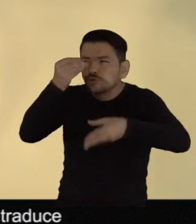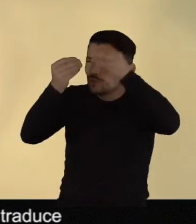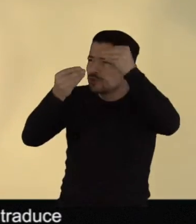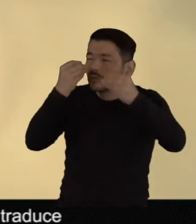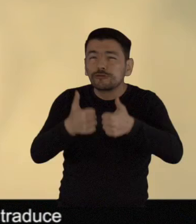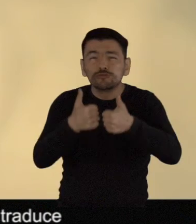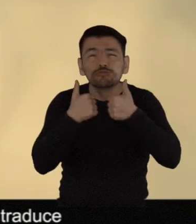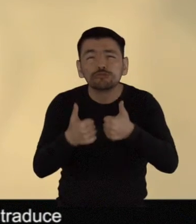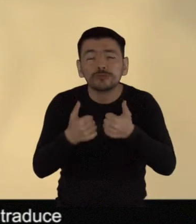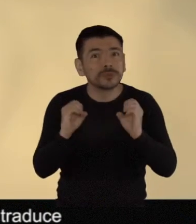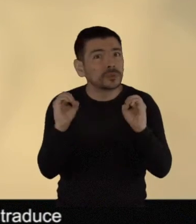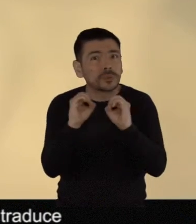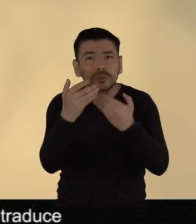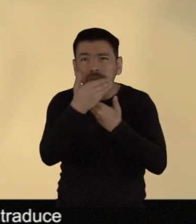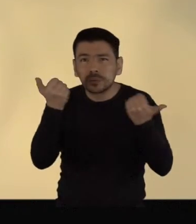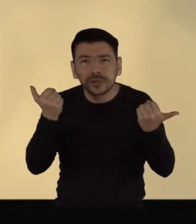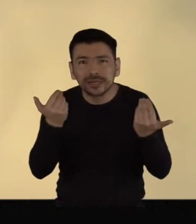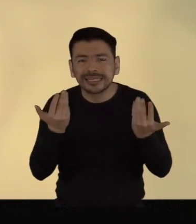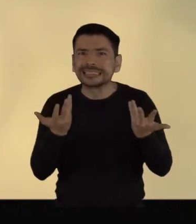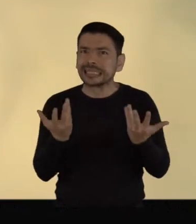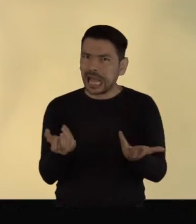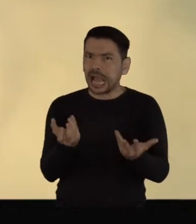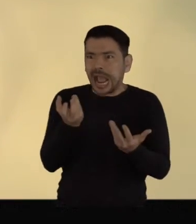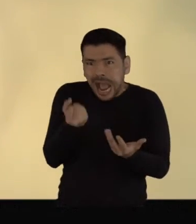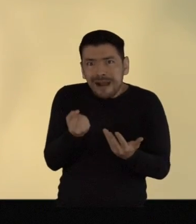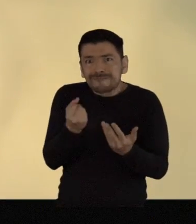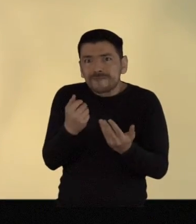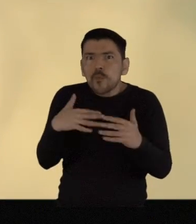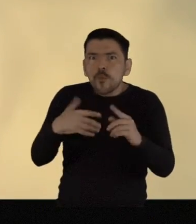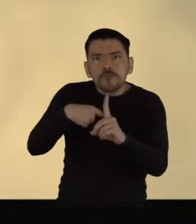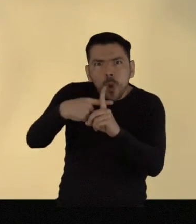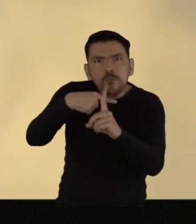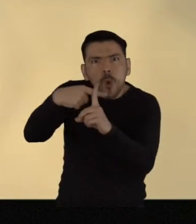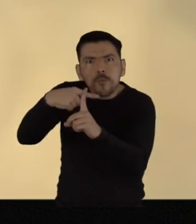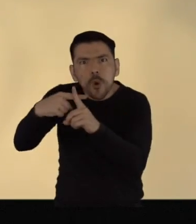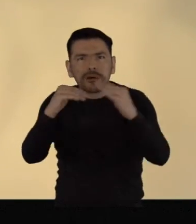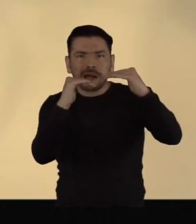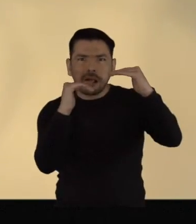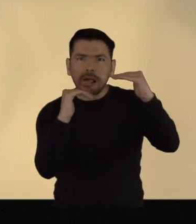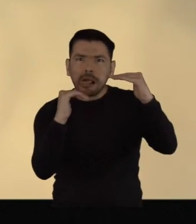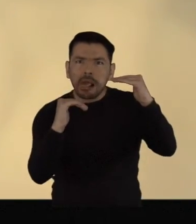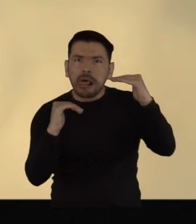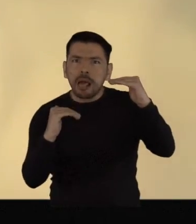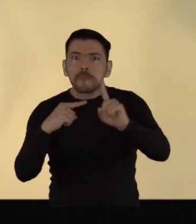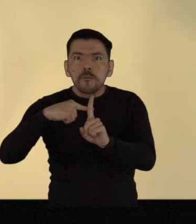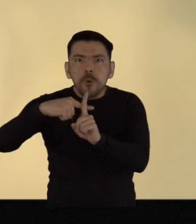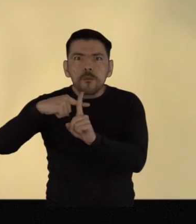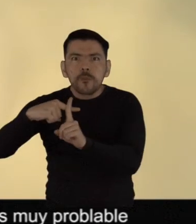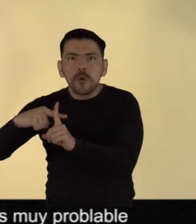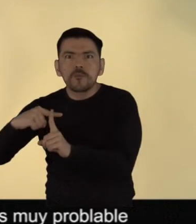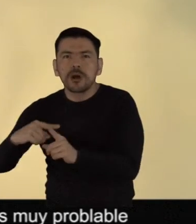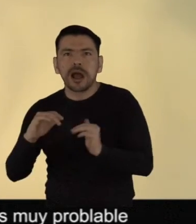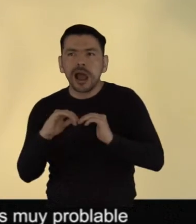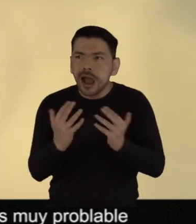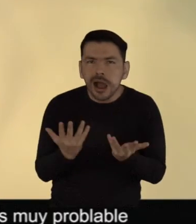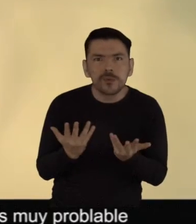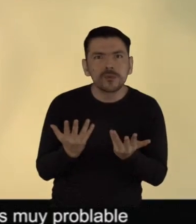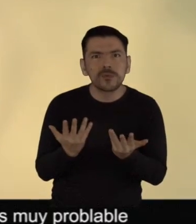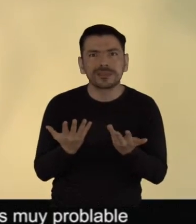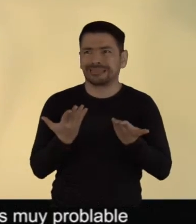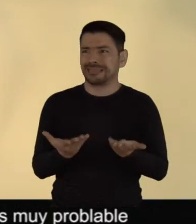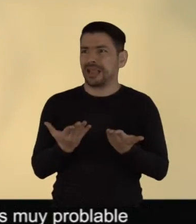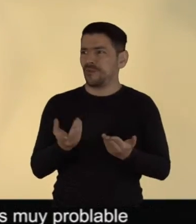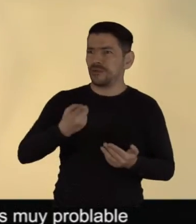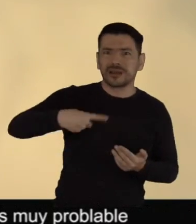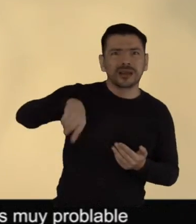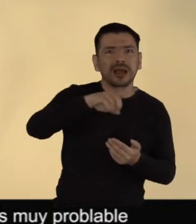logros de aprendizaje, aumentando entonces la brecha de desigualdad. Si